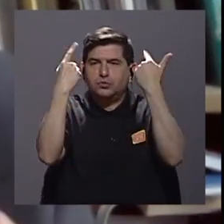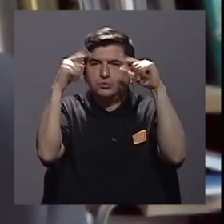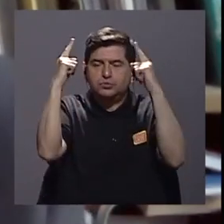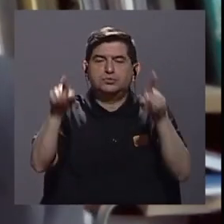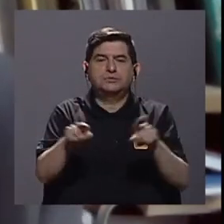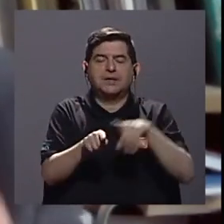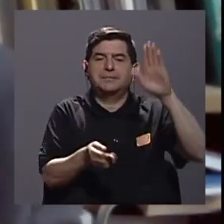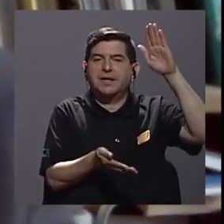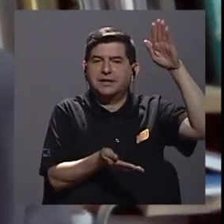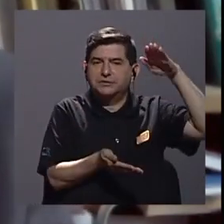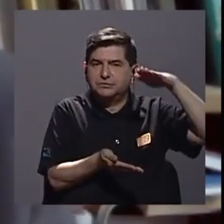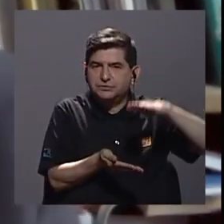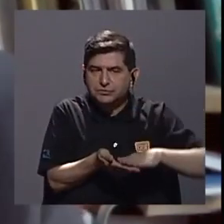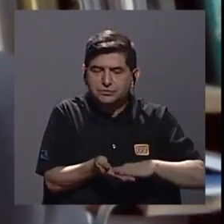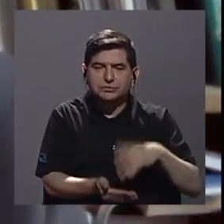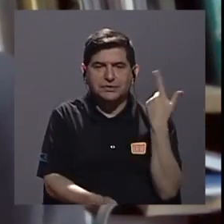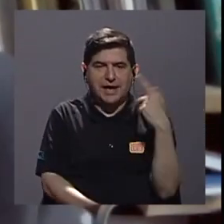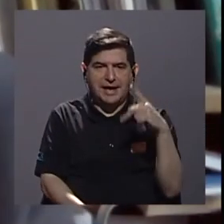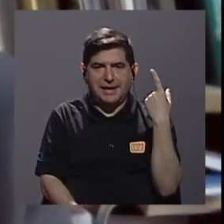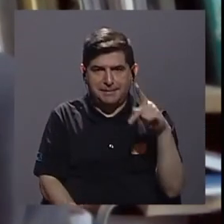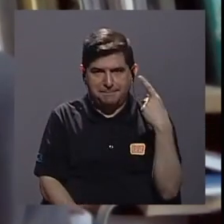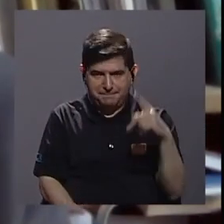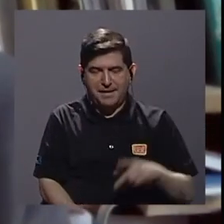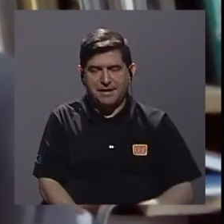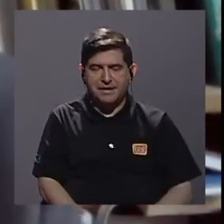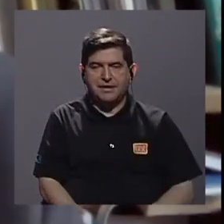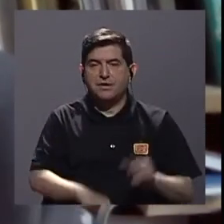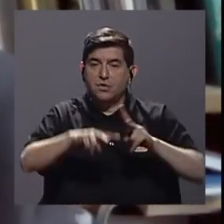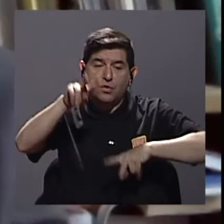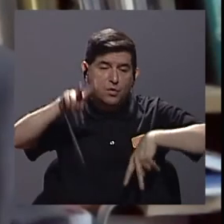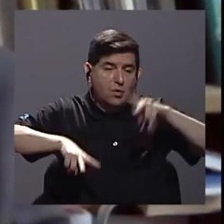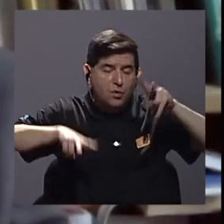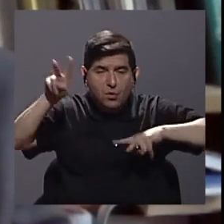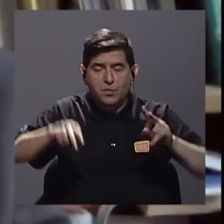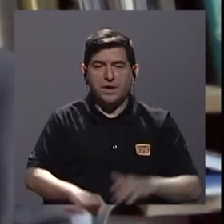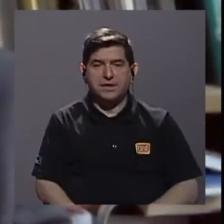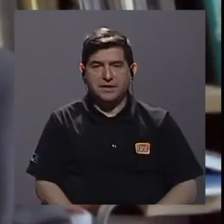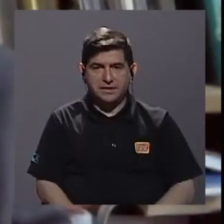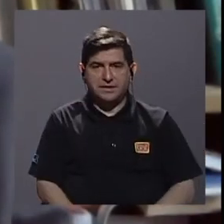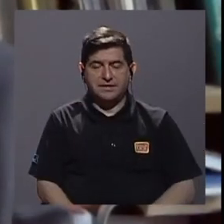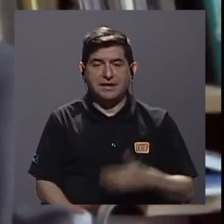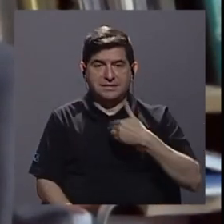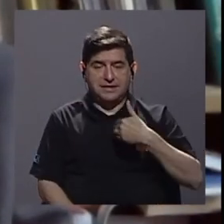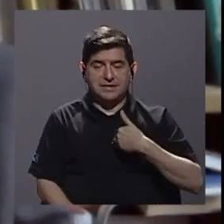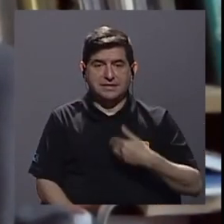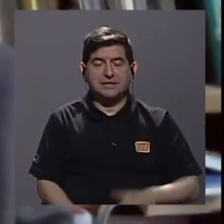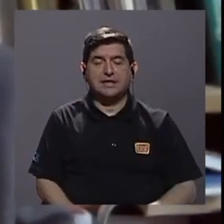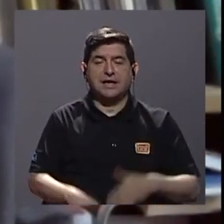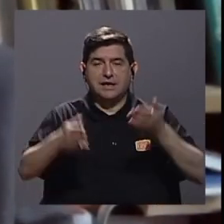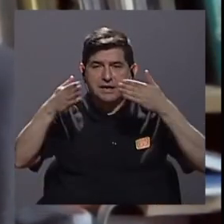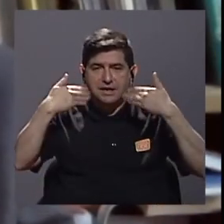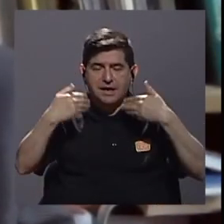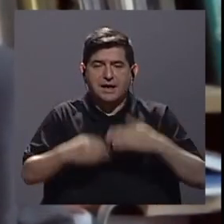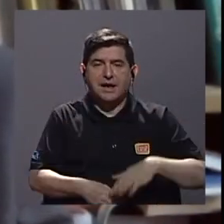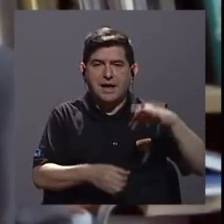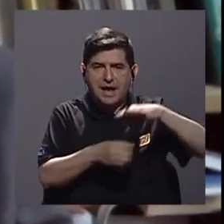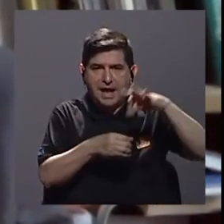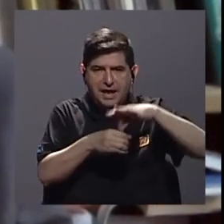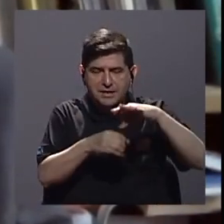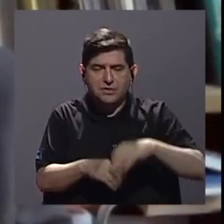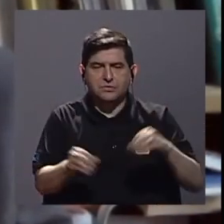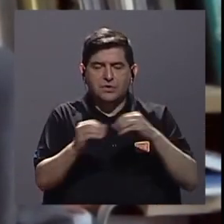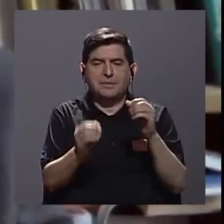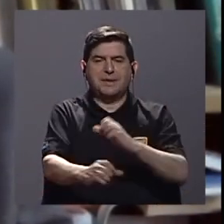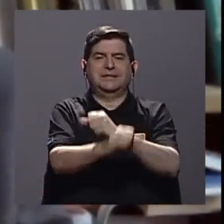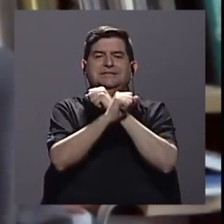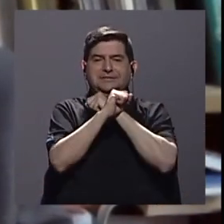sino que reducen el riesgo reducen la variabilidad los sapos de clima y entonces digamos que el agricultor va más a